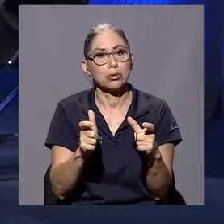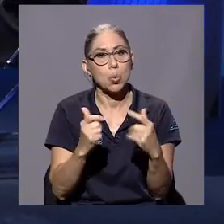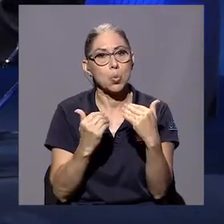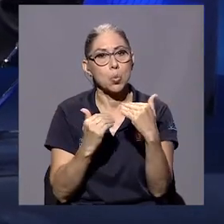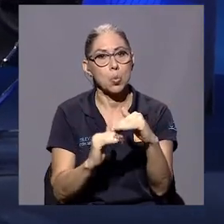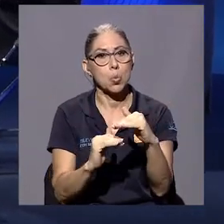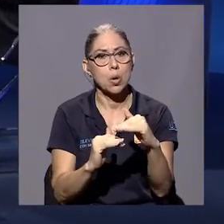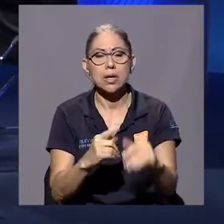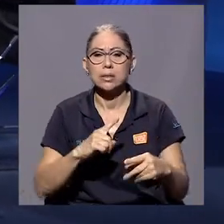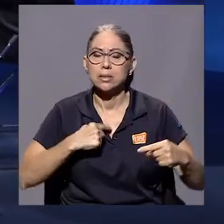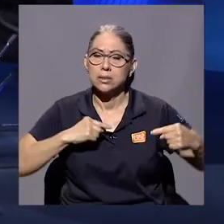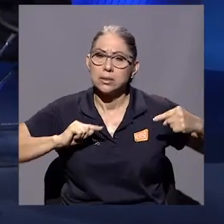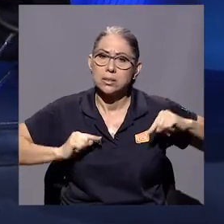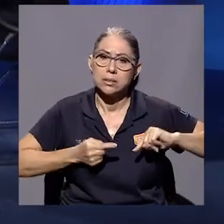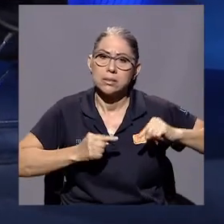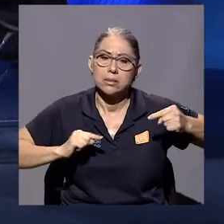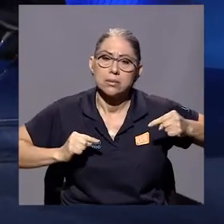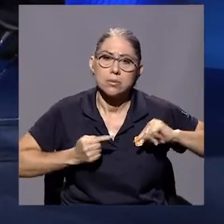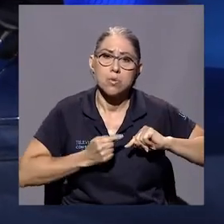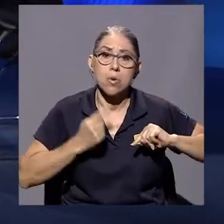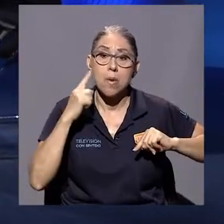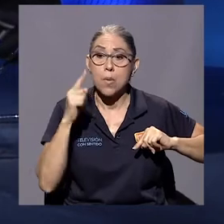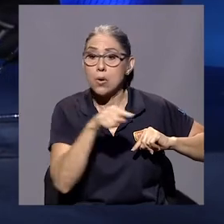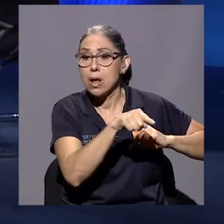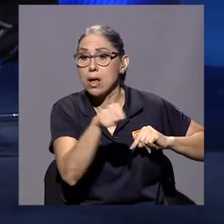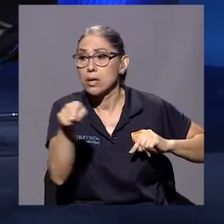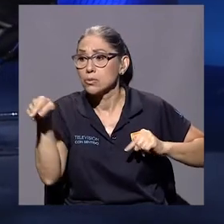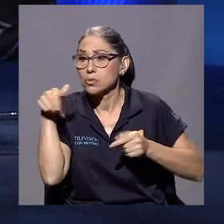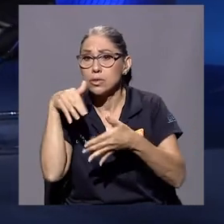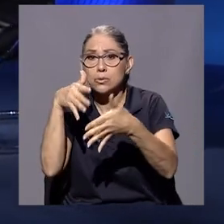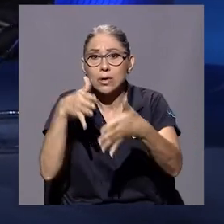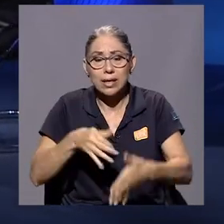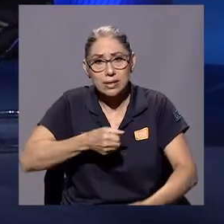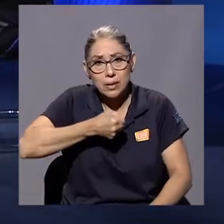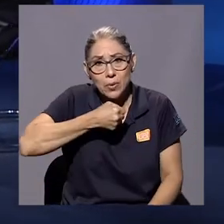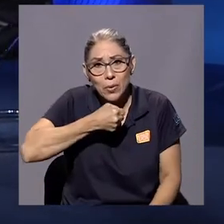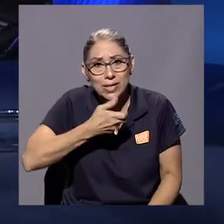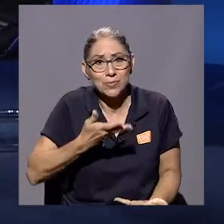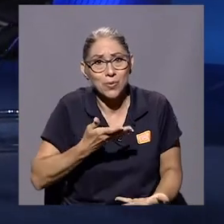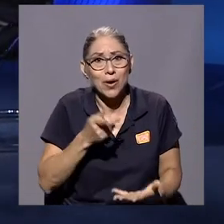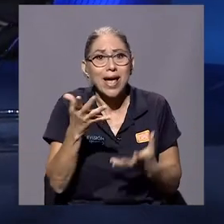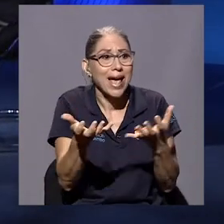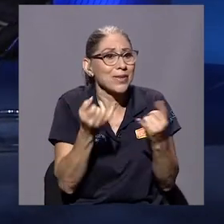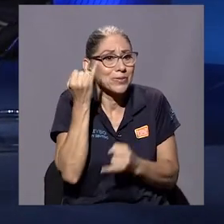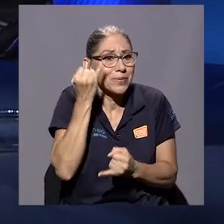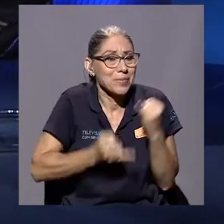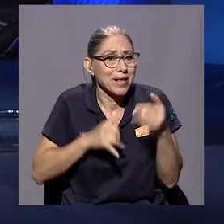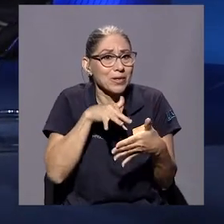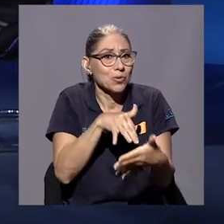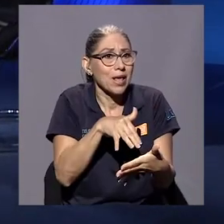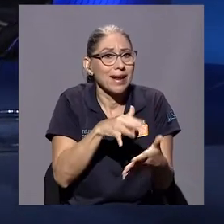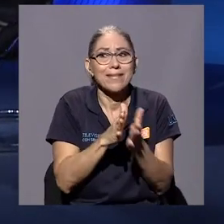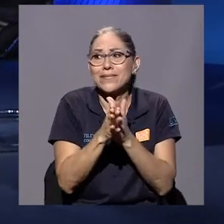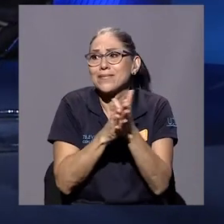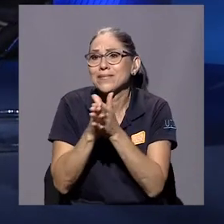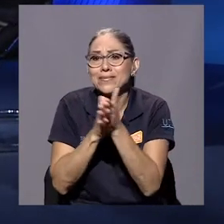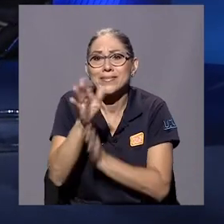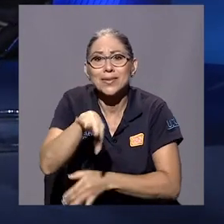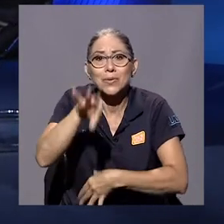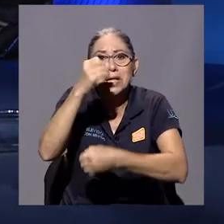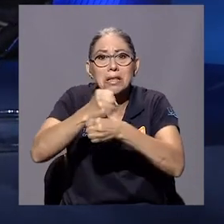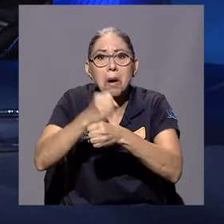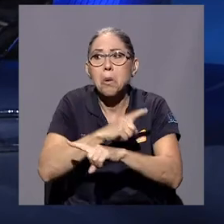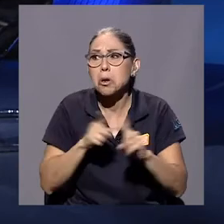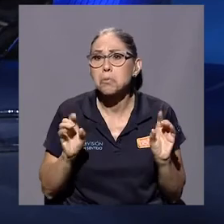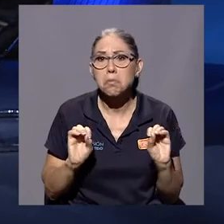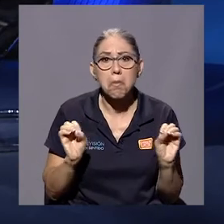Y me duele mucho por los estudiantes de periodismo que salen ya al mercado preciosos y ya no encuentran trabajo. Esa